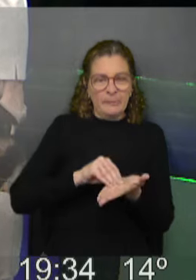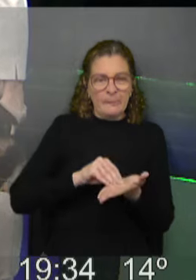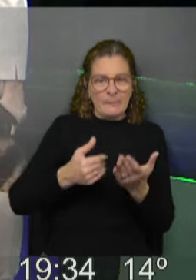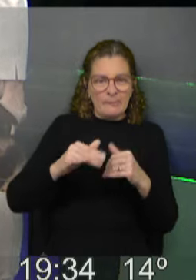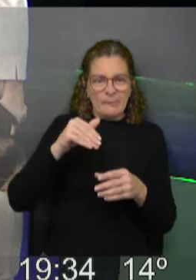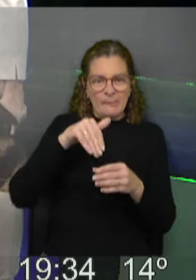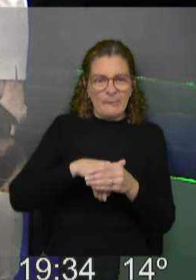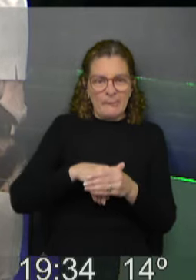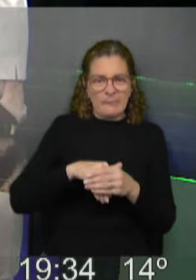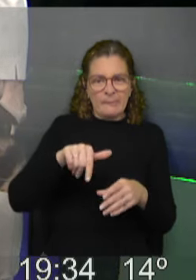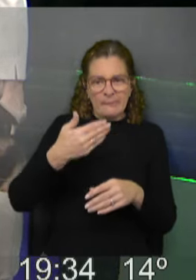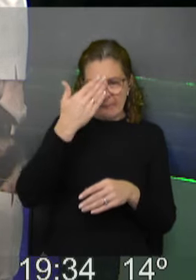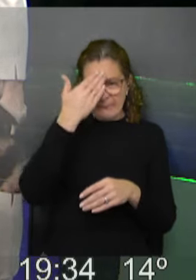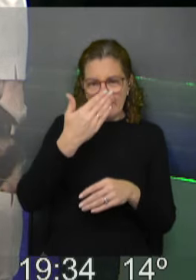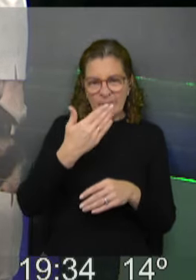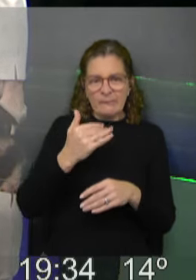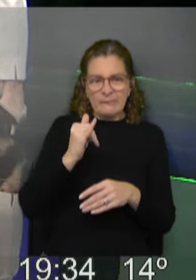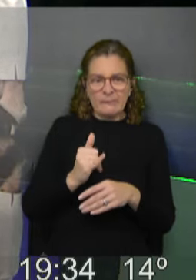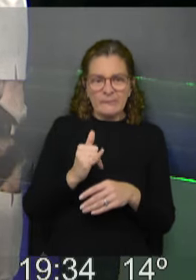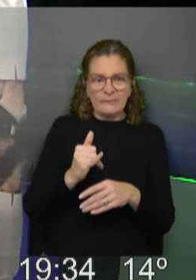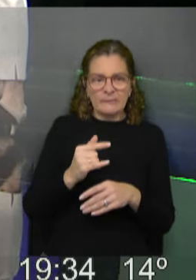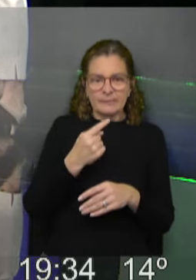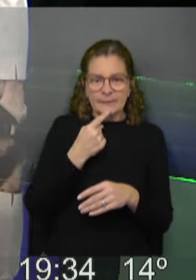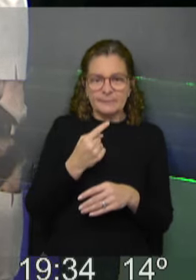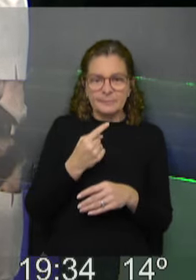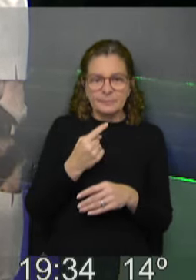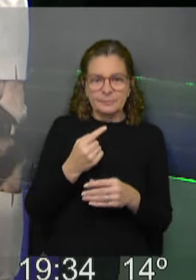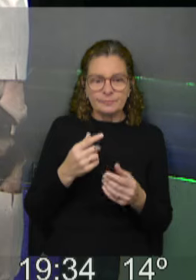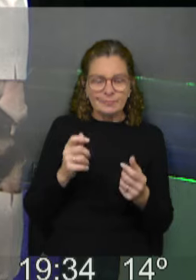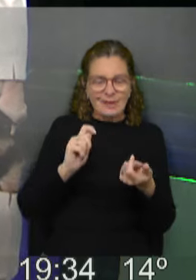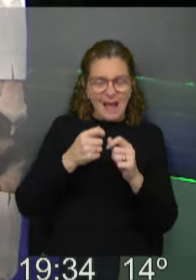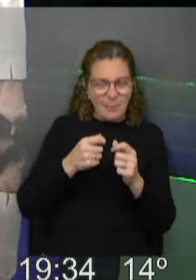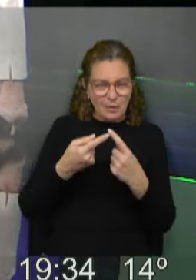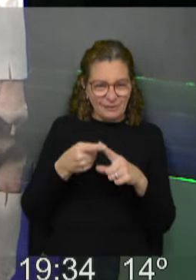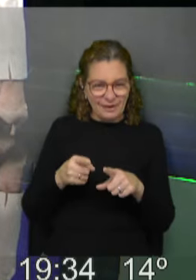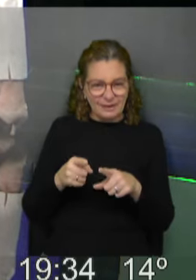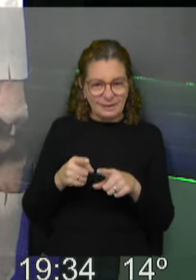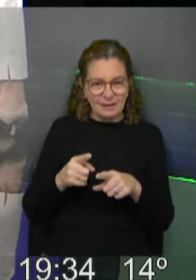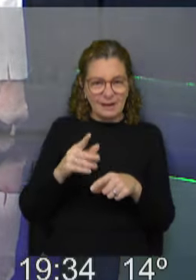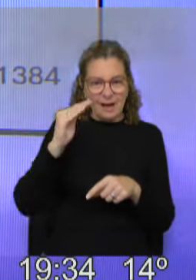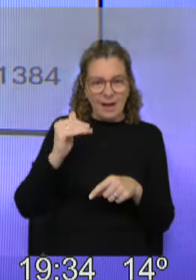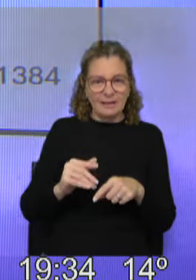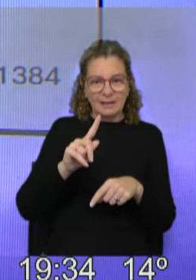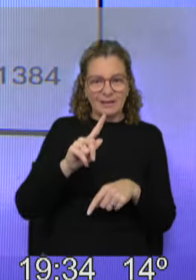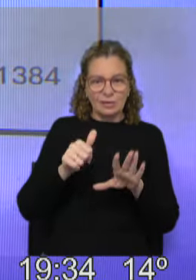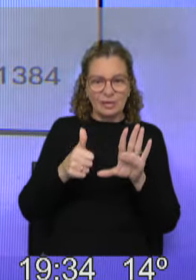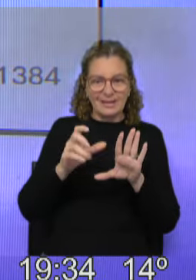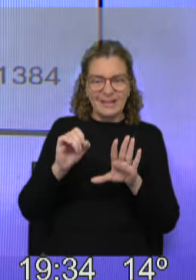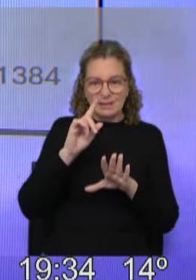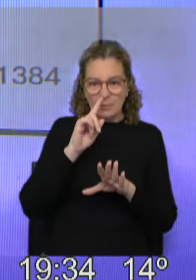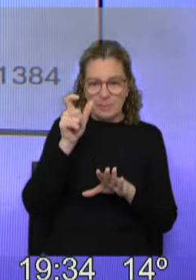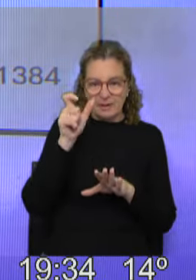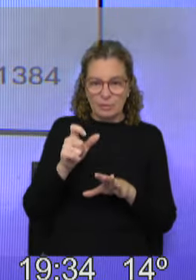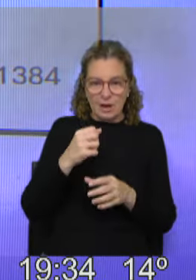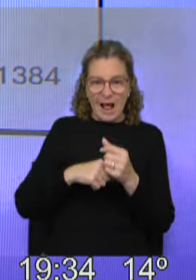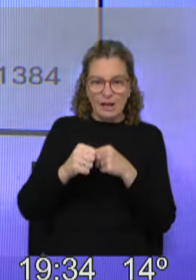más votado después del Frente Amplio. Es decir, había una dinámica distinta, pero después cae a 160 mil personas en el año 2004,